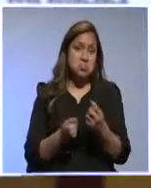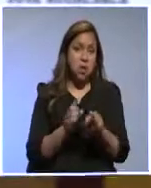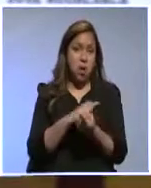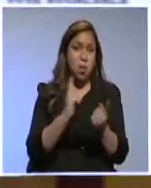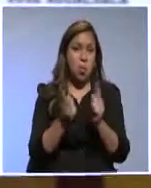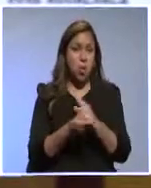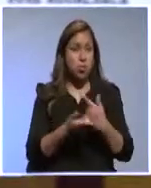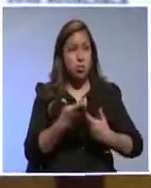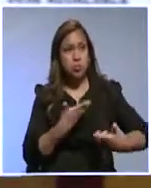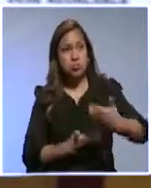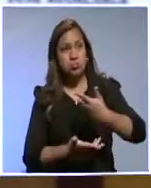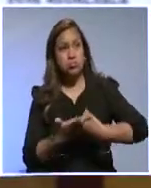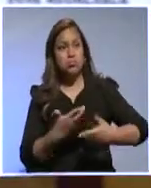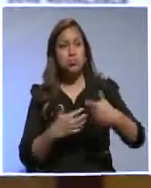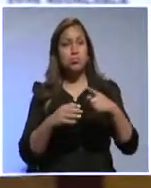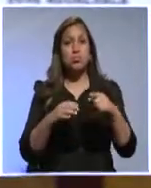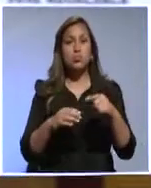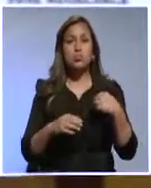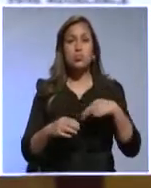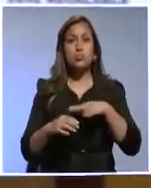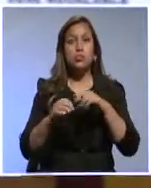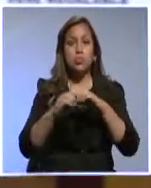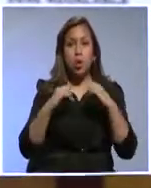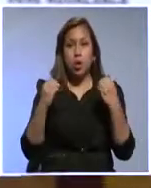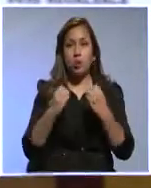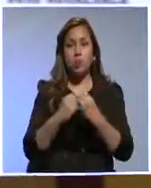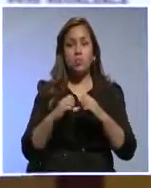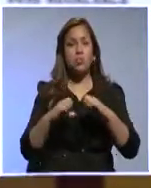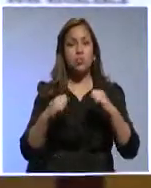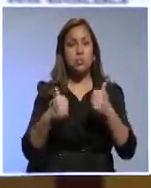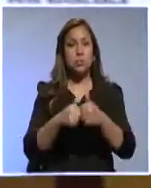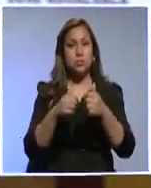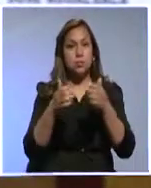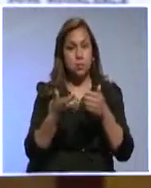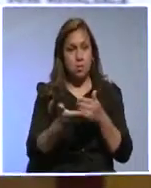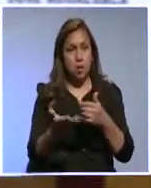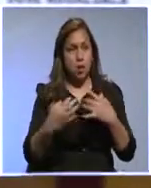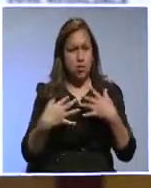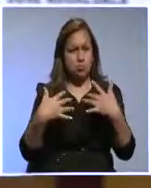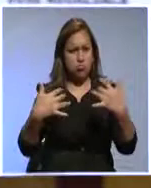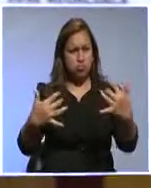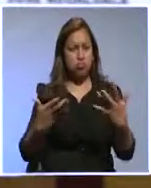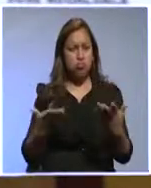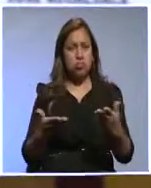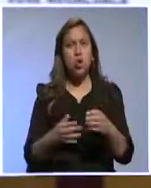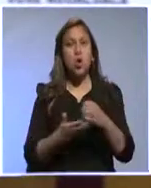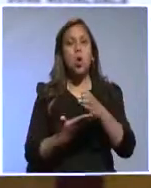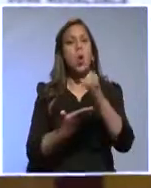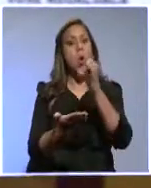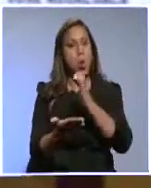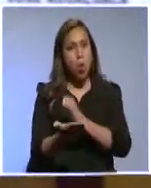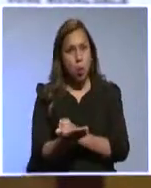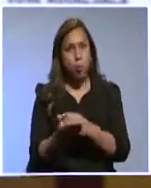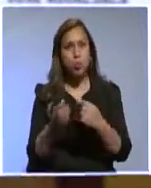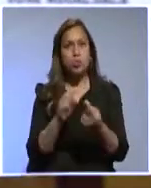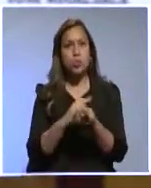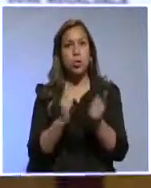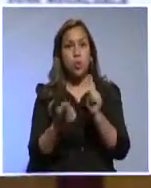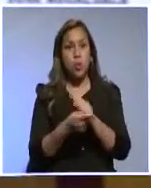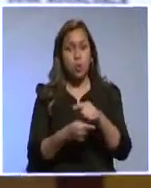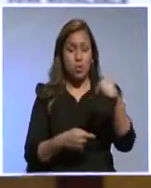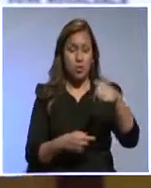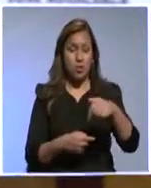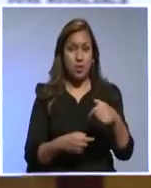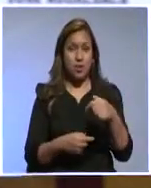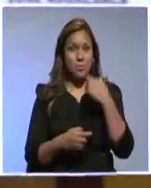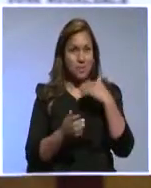eso organizamos asambleas, organizamos cursos, organizamos eventos como este que hemos tenido la oportunidad